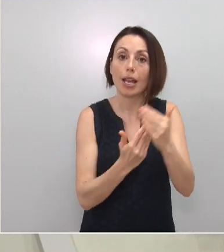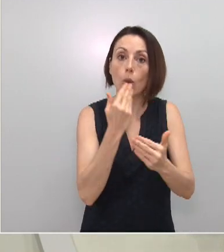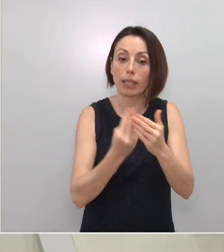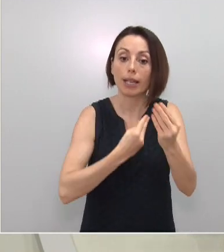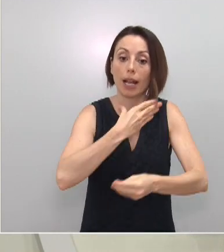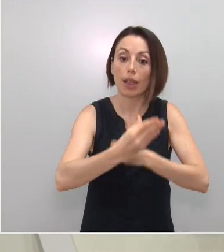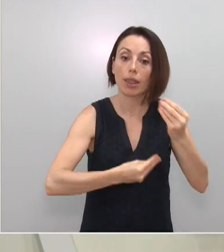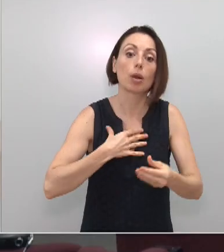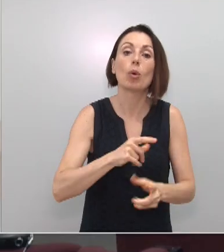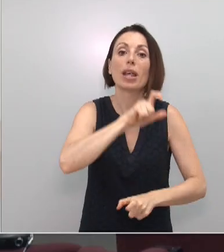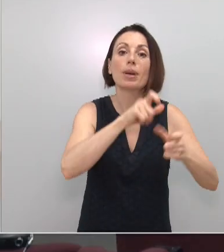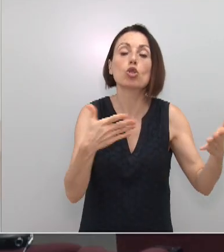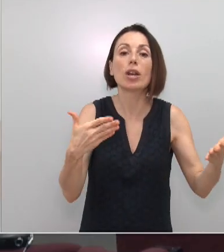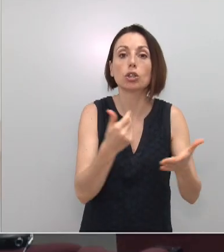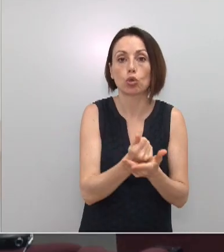estrechos.